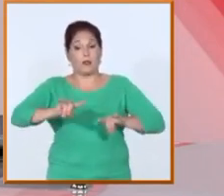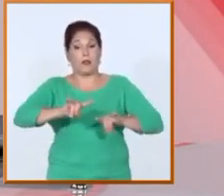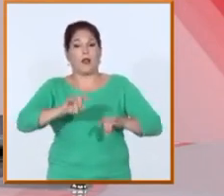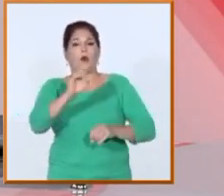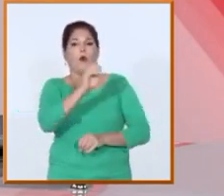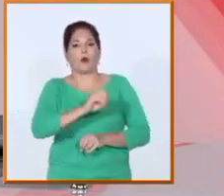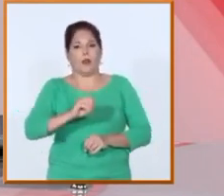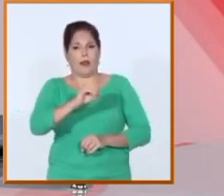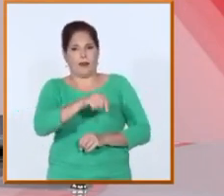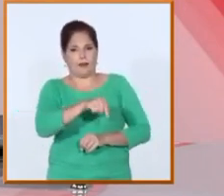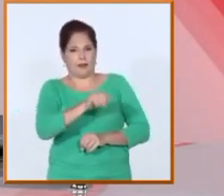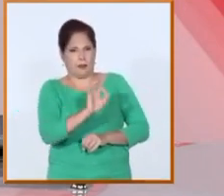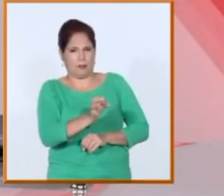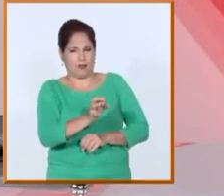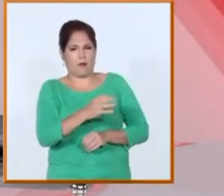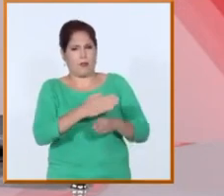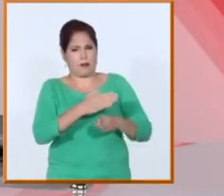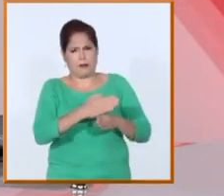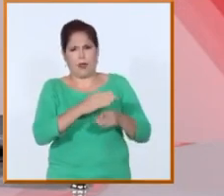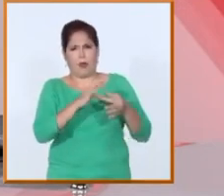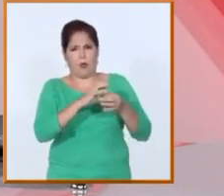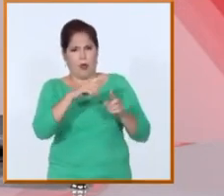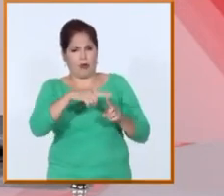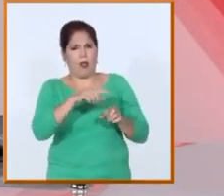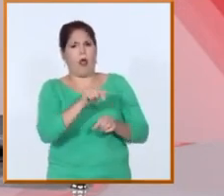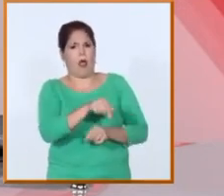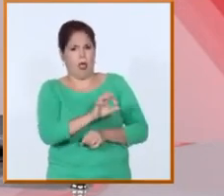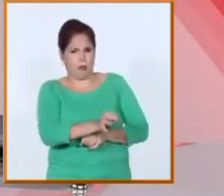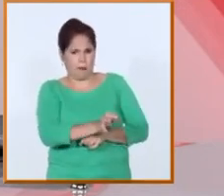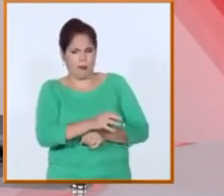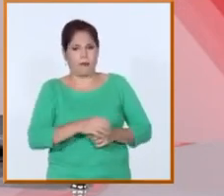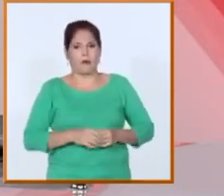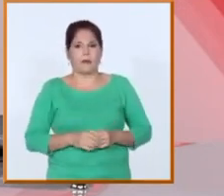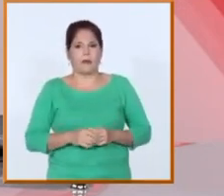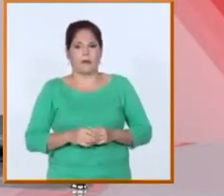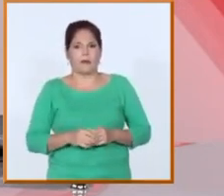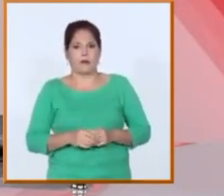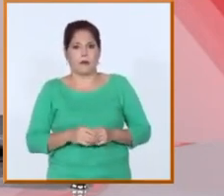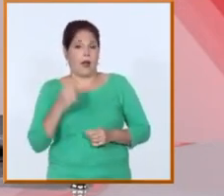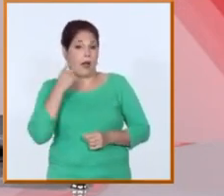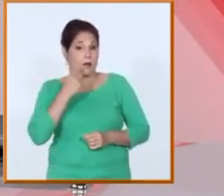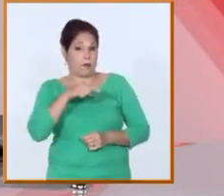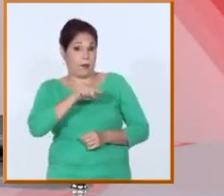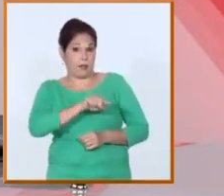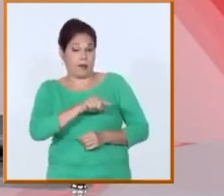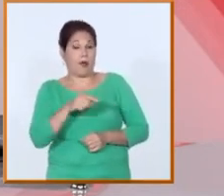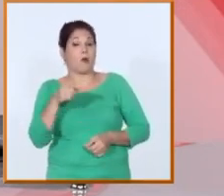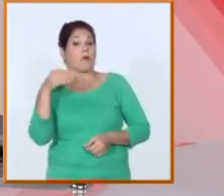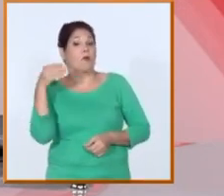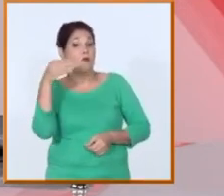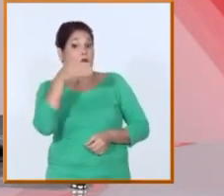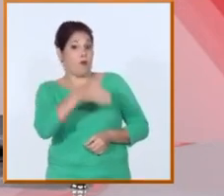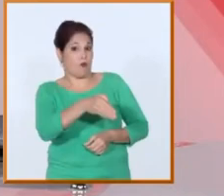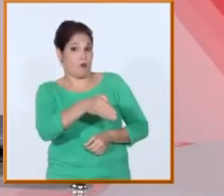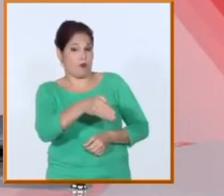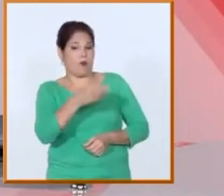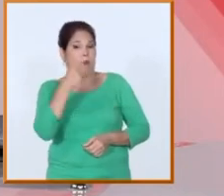de la universidad de oriente que también bueno tuvo aniversario cerrado el pasado año estuvimos por allá y han seguido